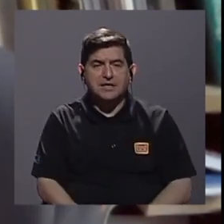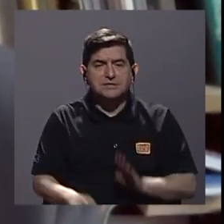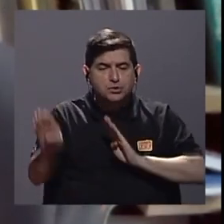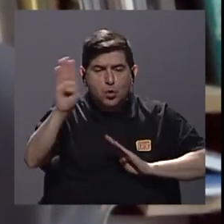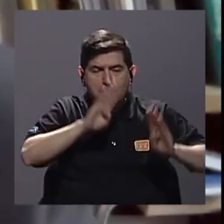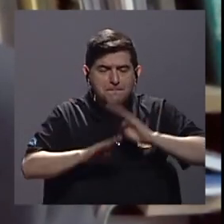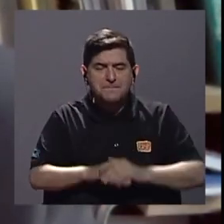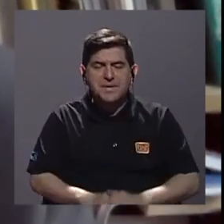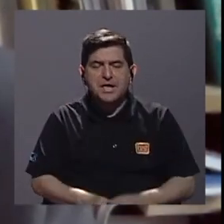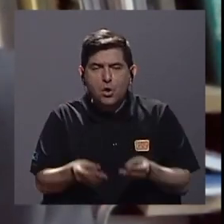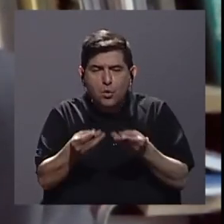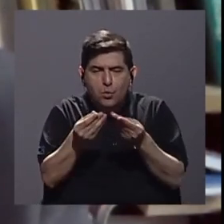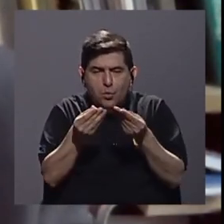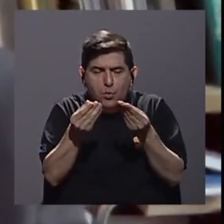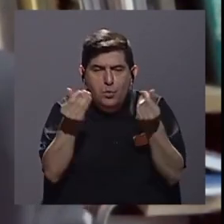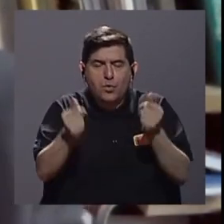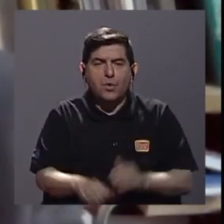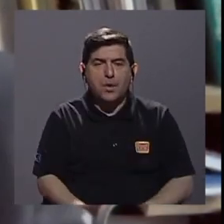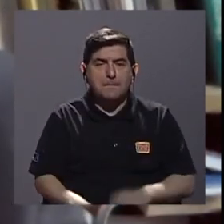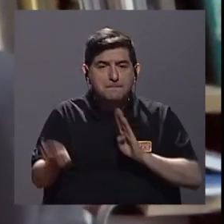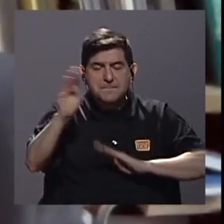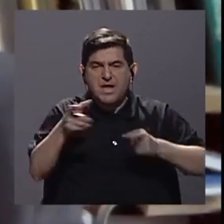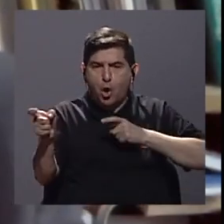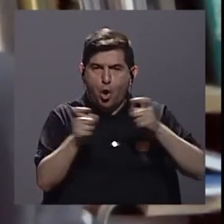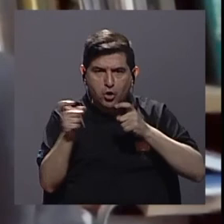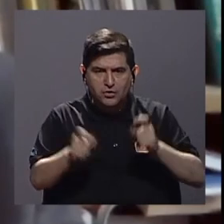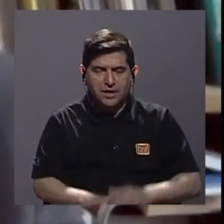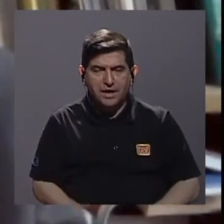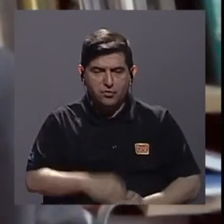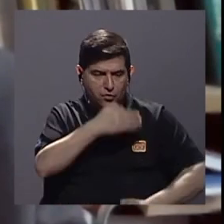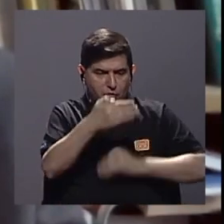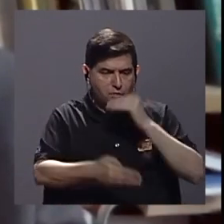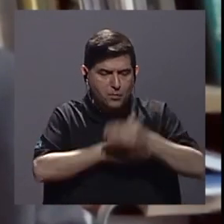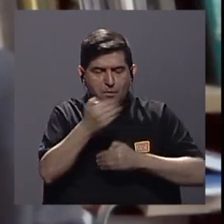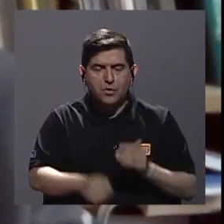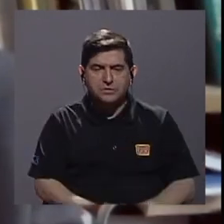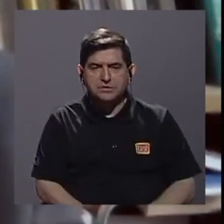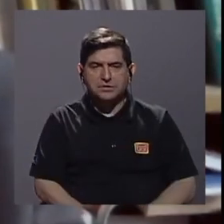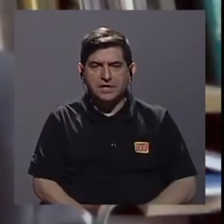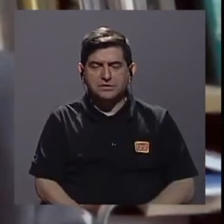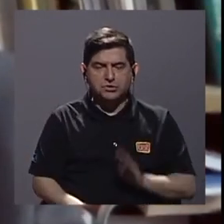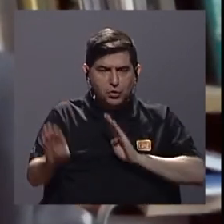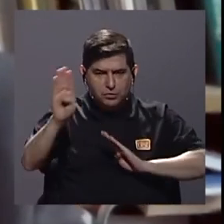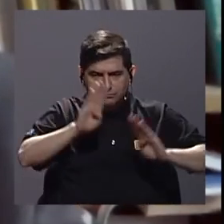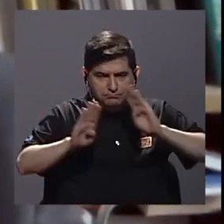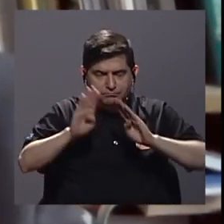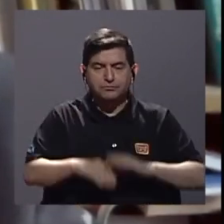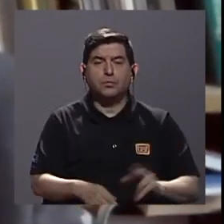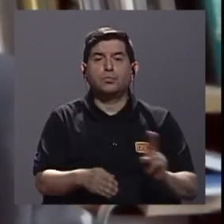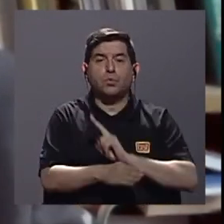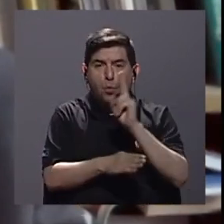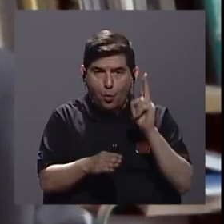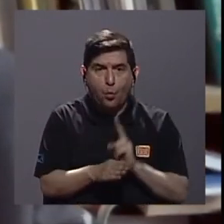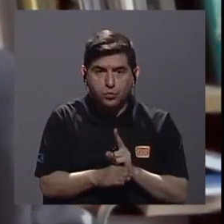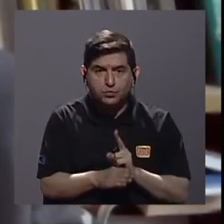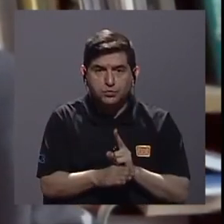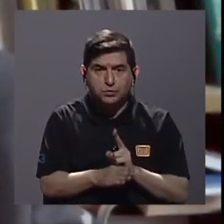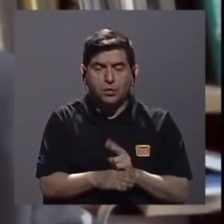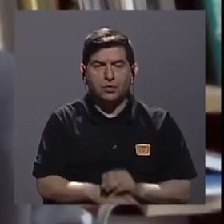biofertilizantes biocontroladores y otros procesos biológicos en uso por ejemplo de